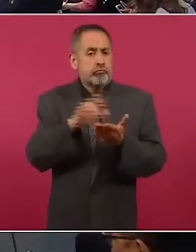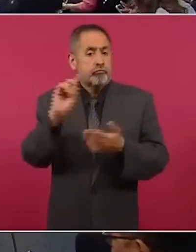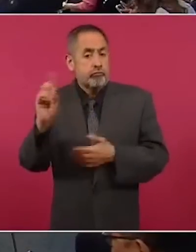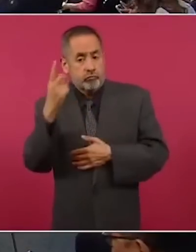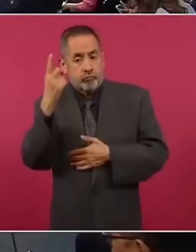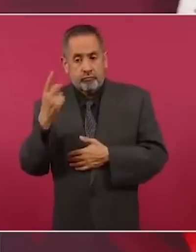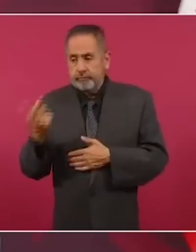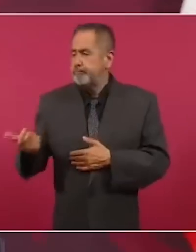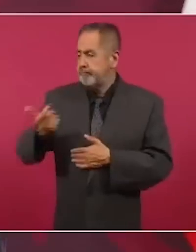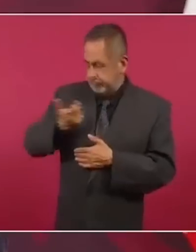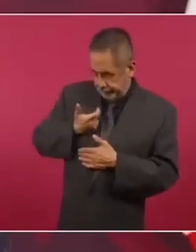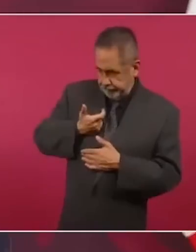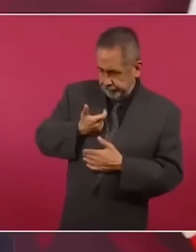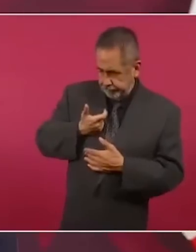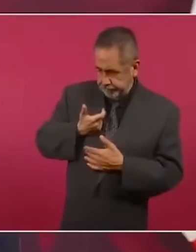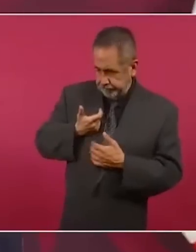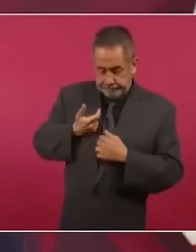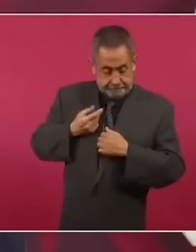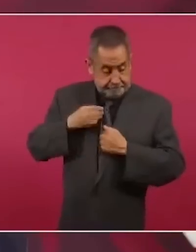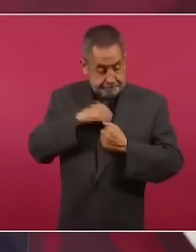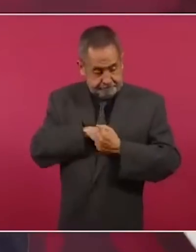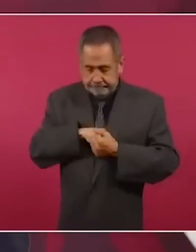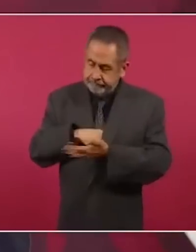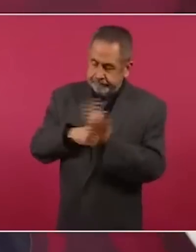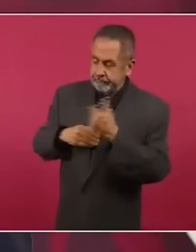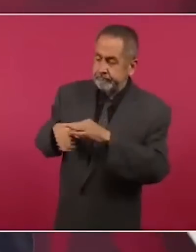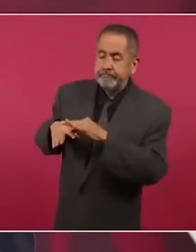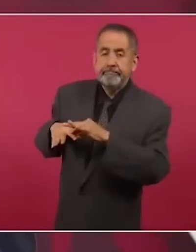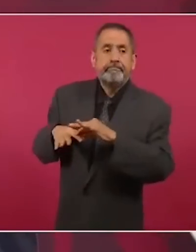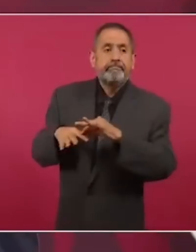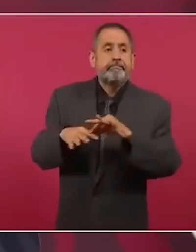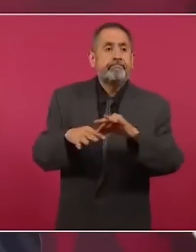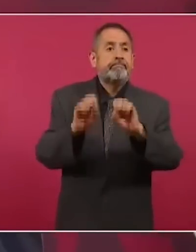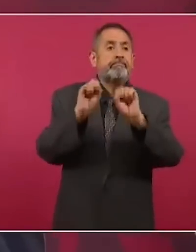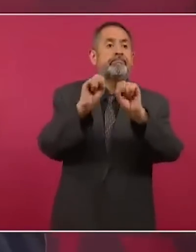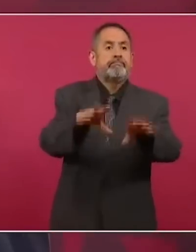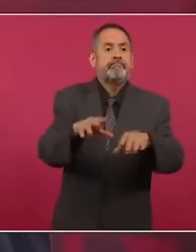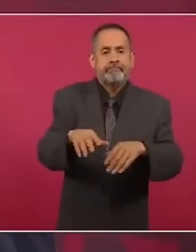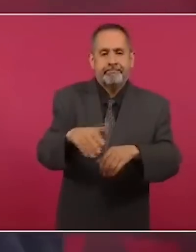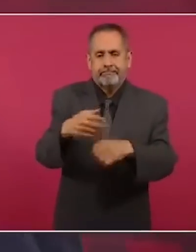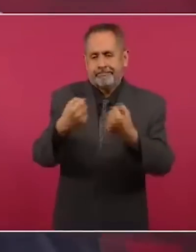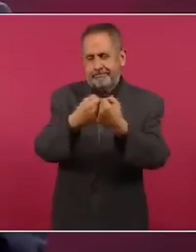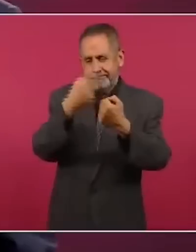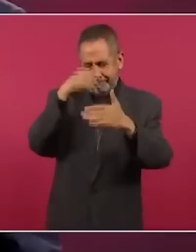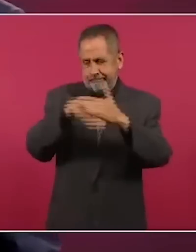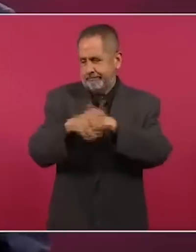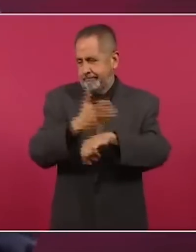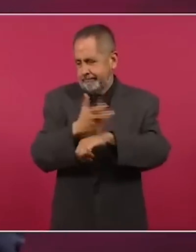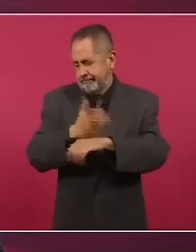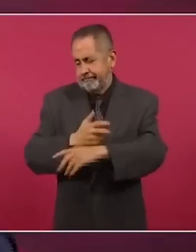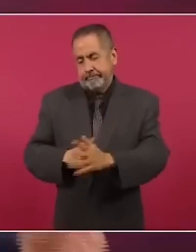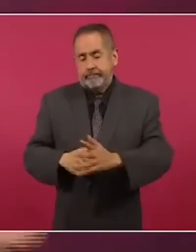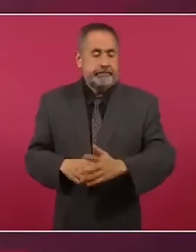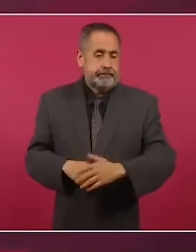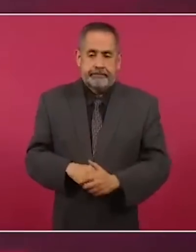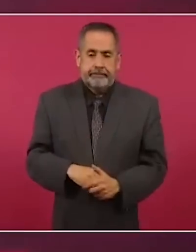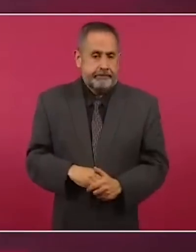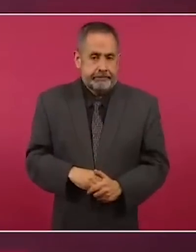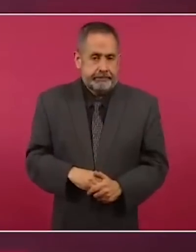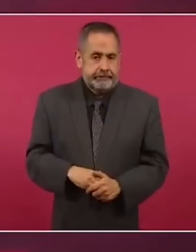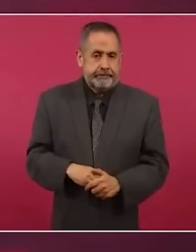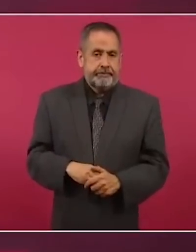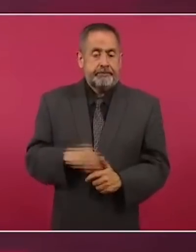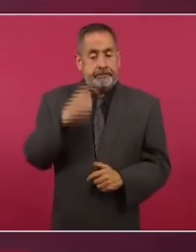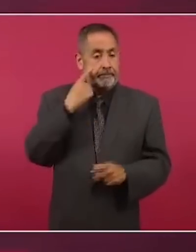a migrantes a la frontera, hablando de que a